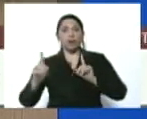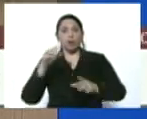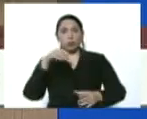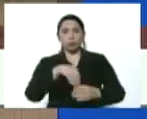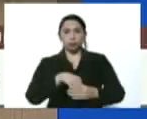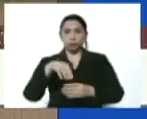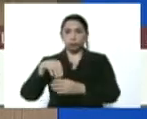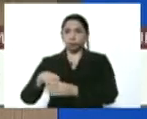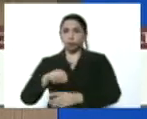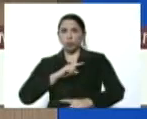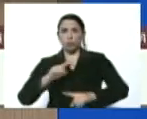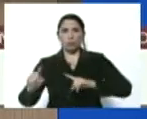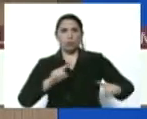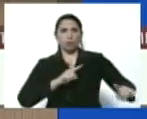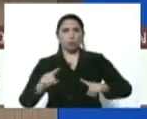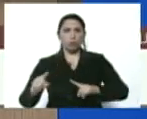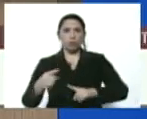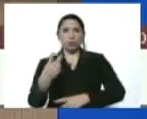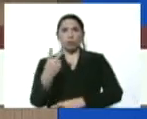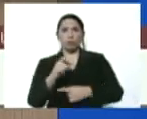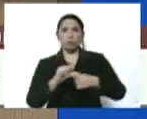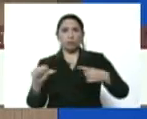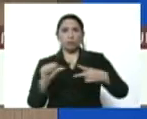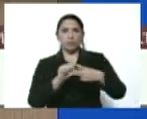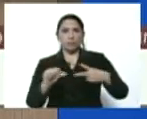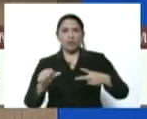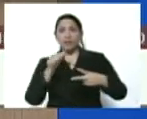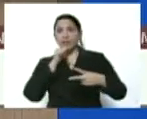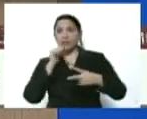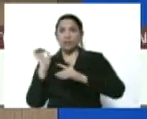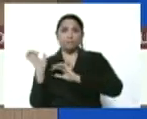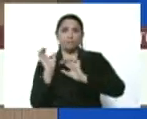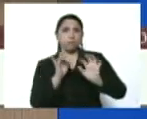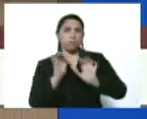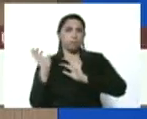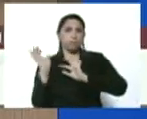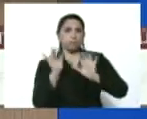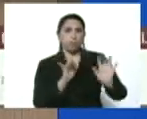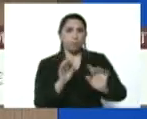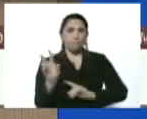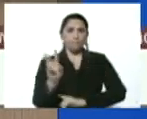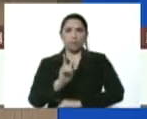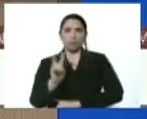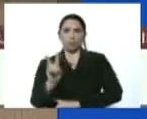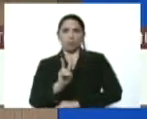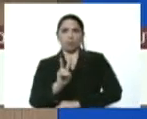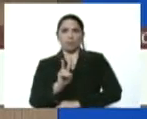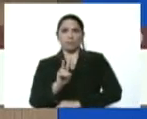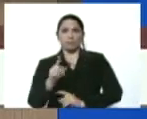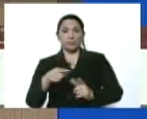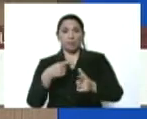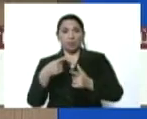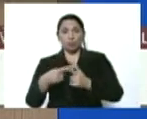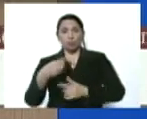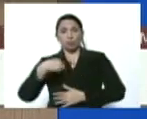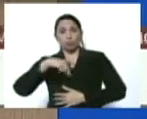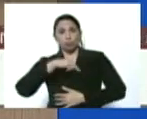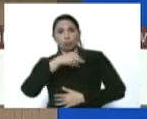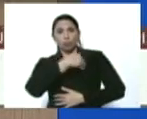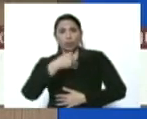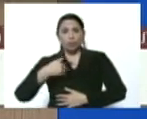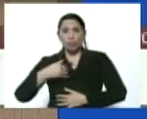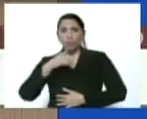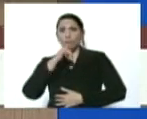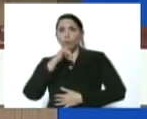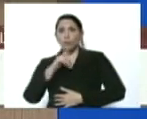obligatoria de dos semanas a quienes están regresando a Venezuela. En ese sentido, queremos anunciar